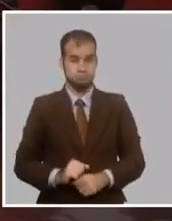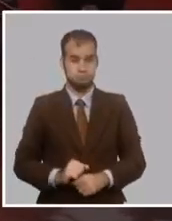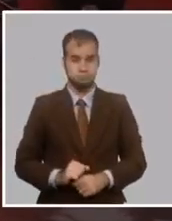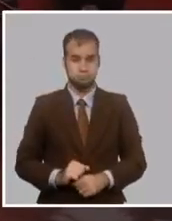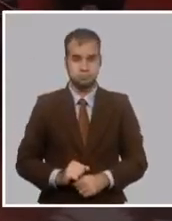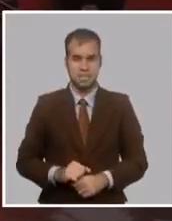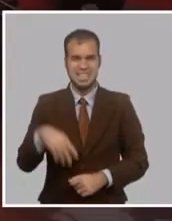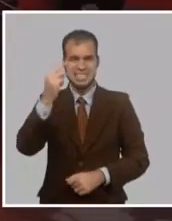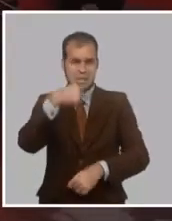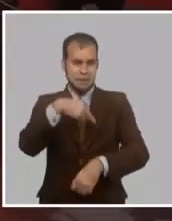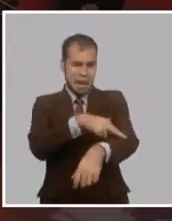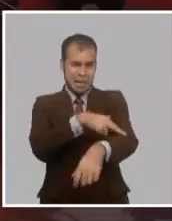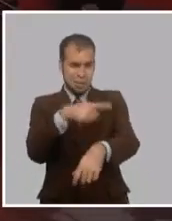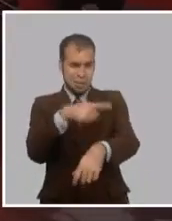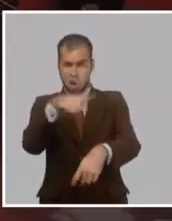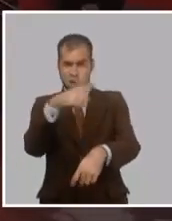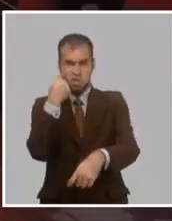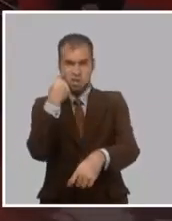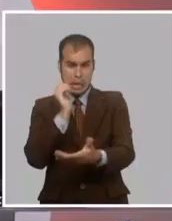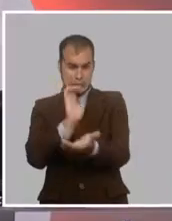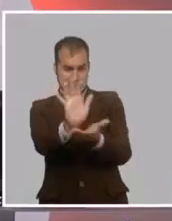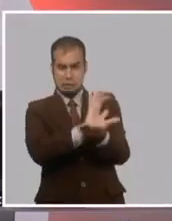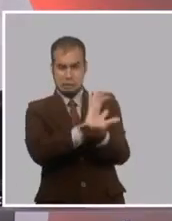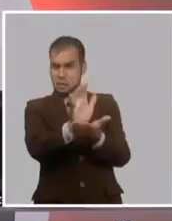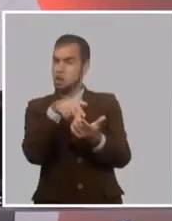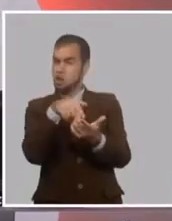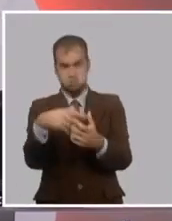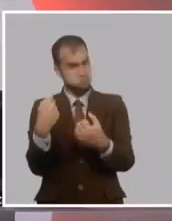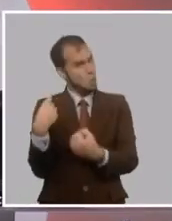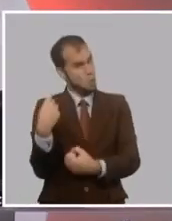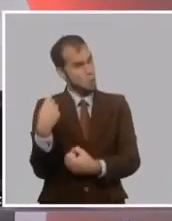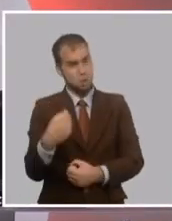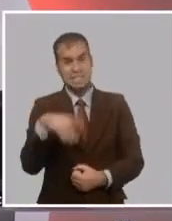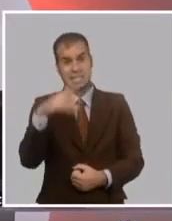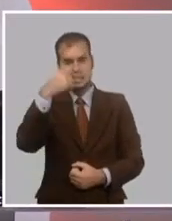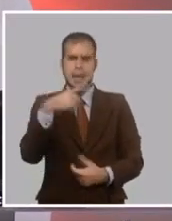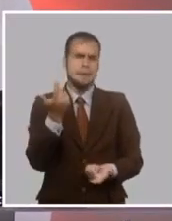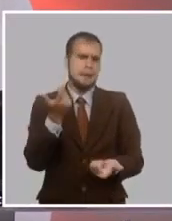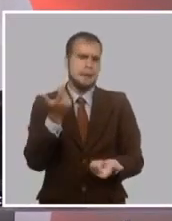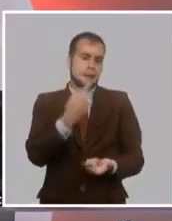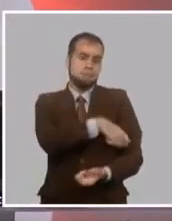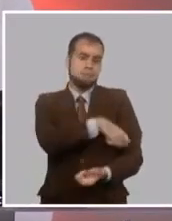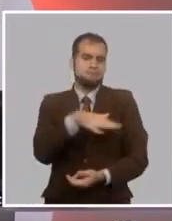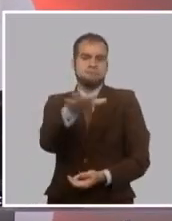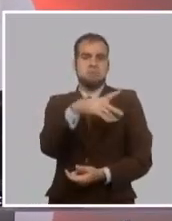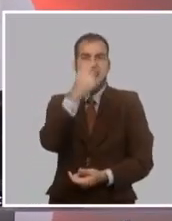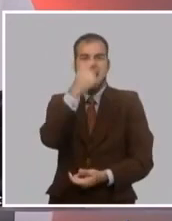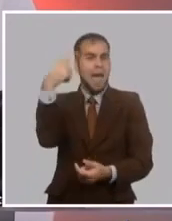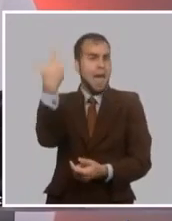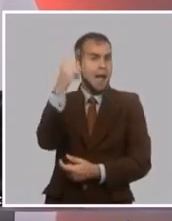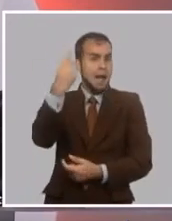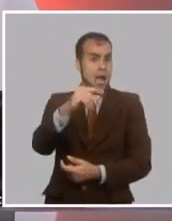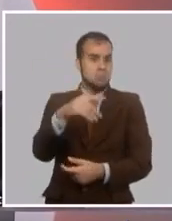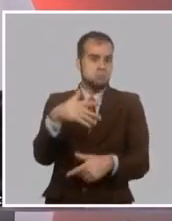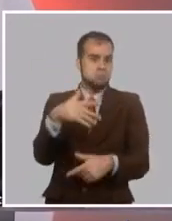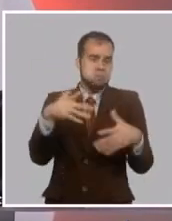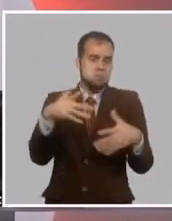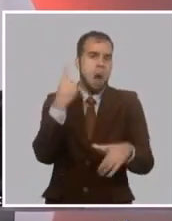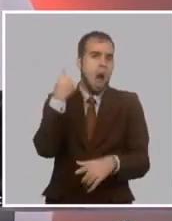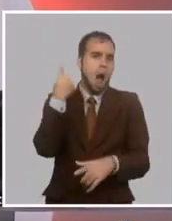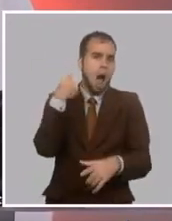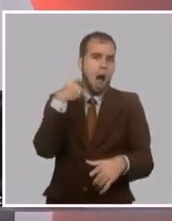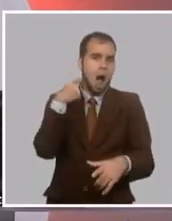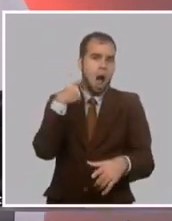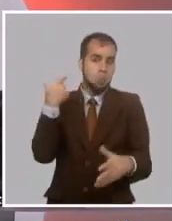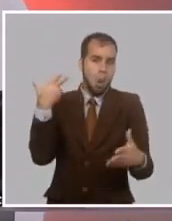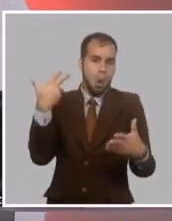del racismo era muy fuerte y tenía que serle una sociedad que estuvo esclavo durante 300 y pico de años y que muy reciente era